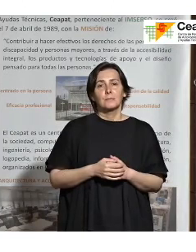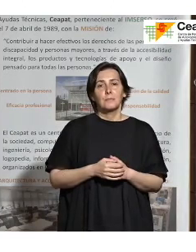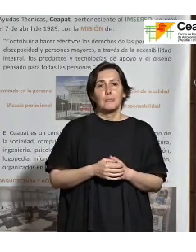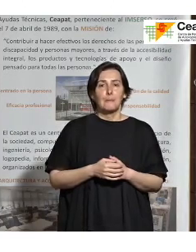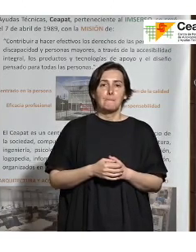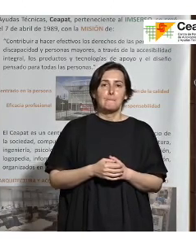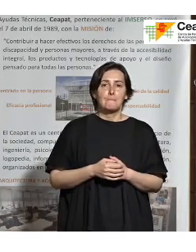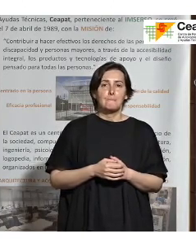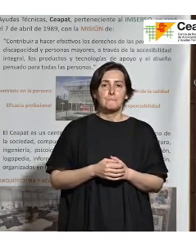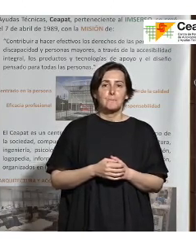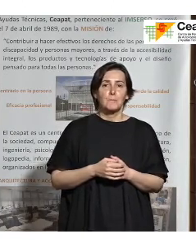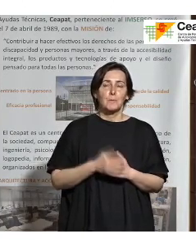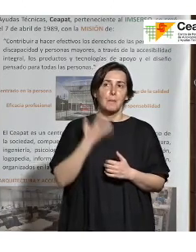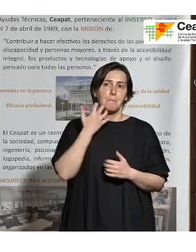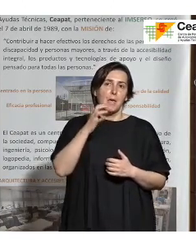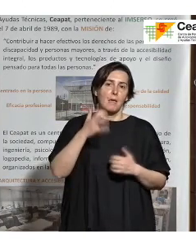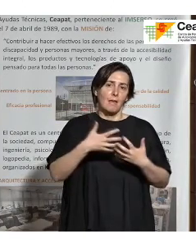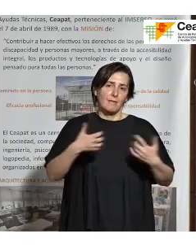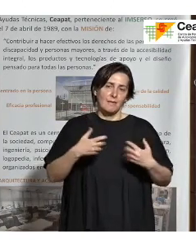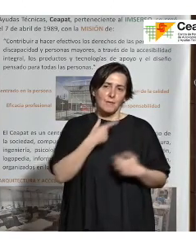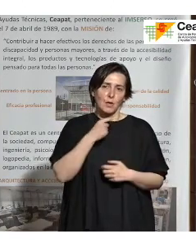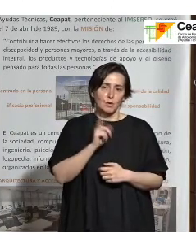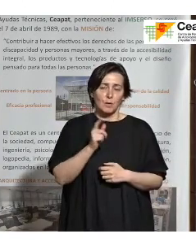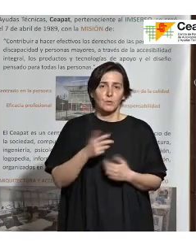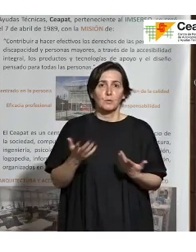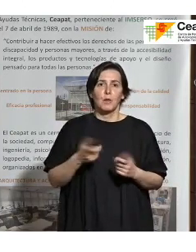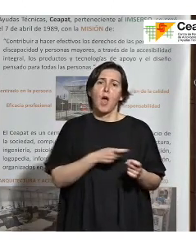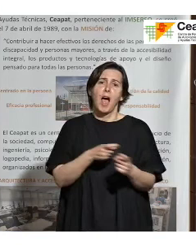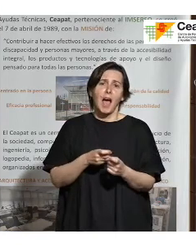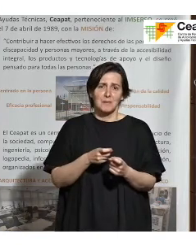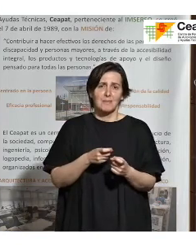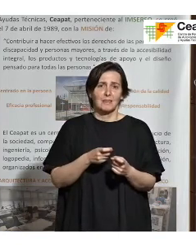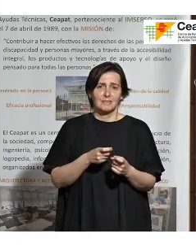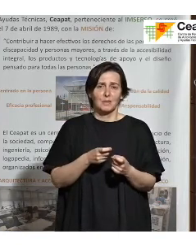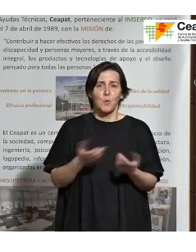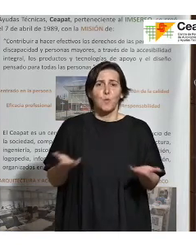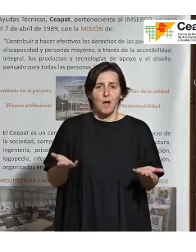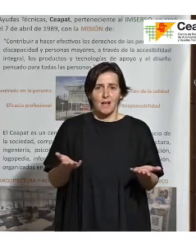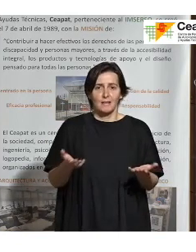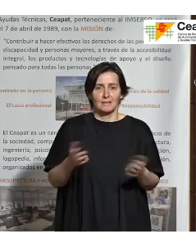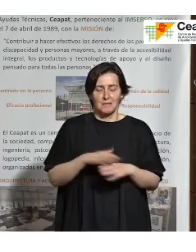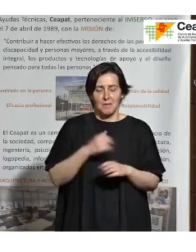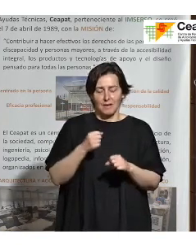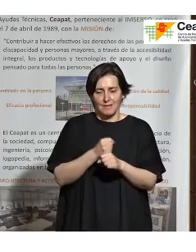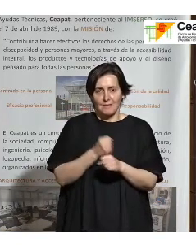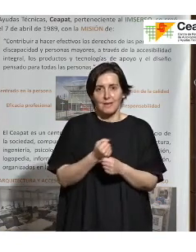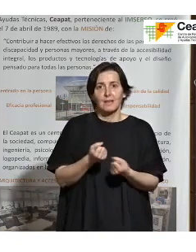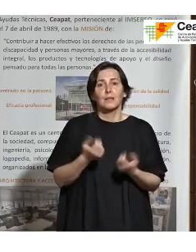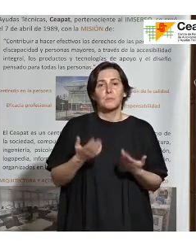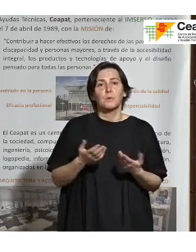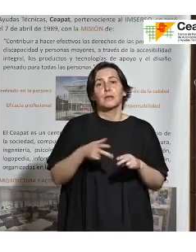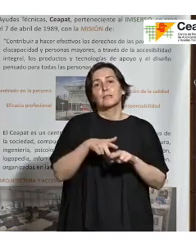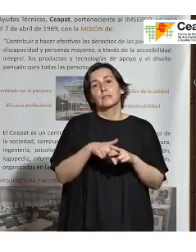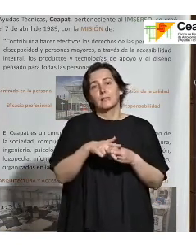con una metáfora que no me gusta mucho, pero ¿qué armas tenemos? Entonces, hay un arma muy importante